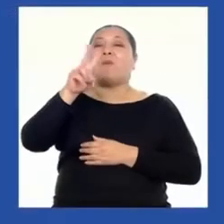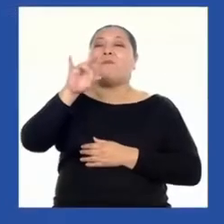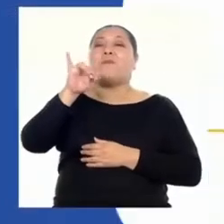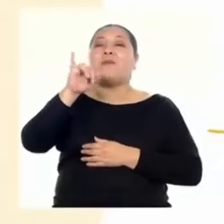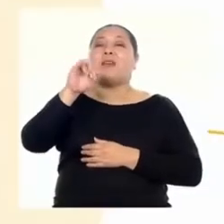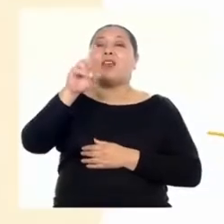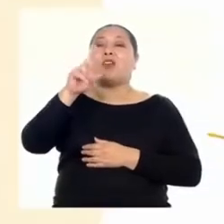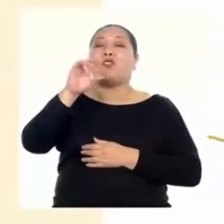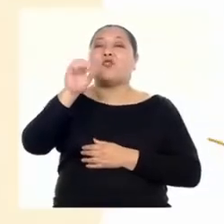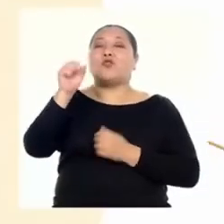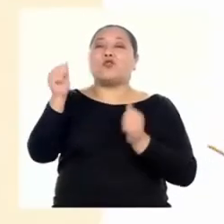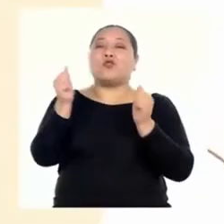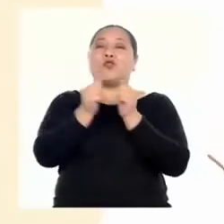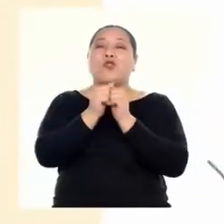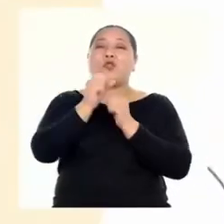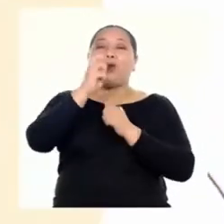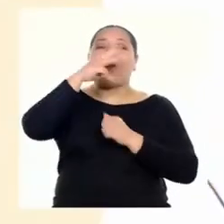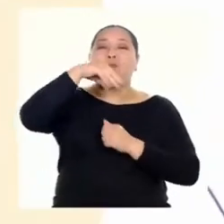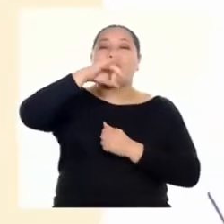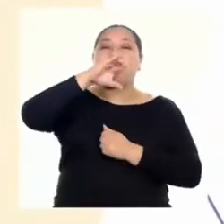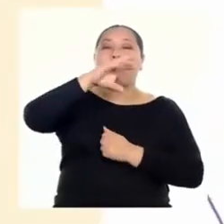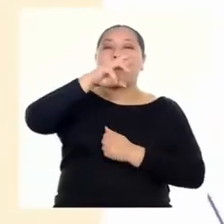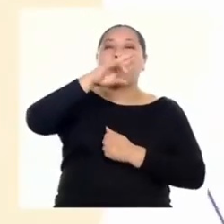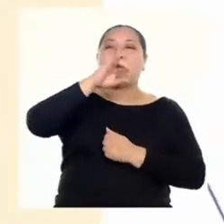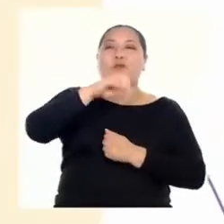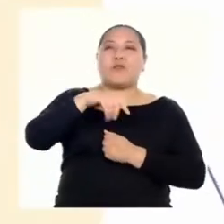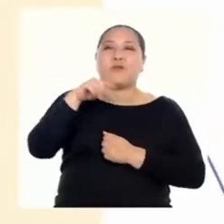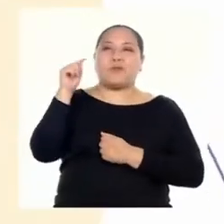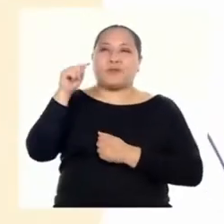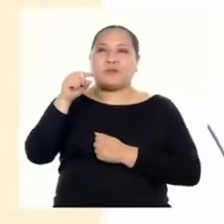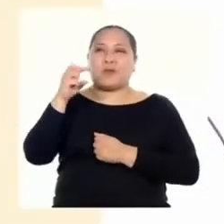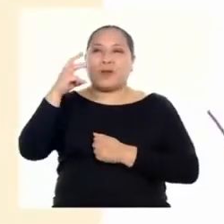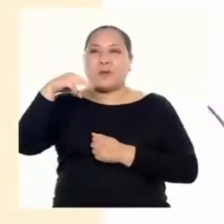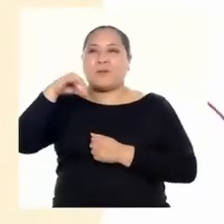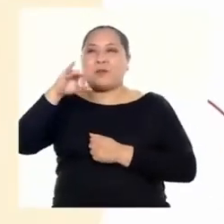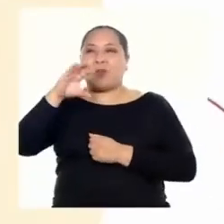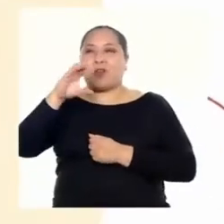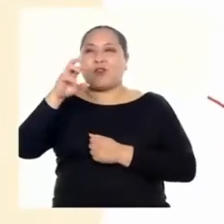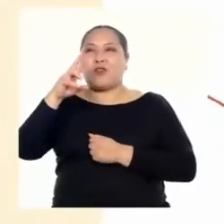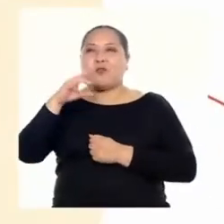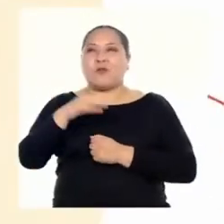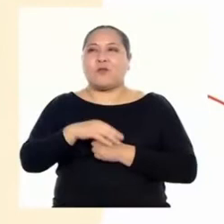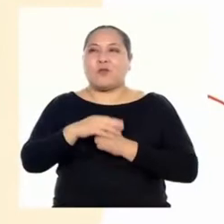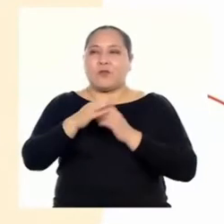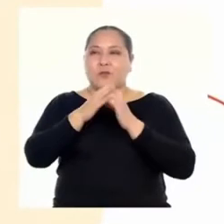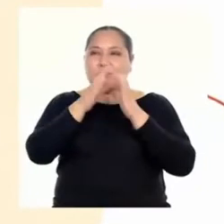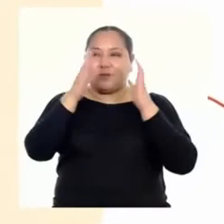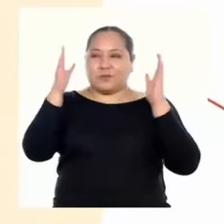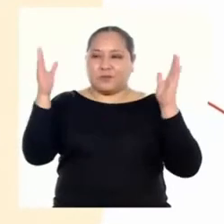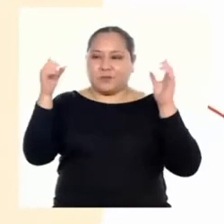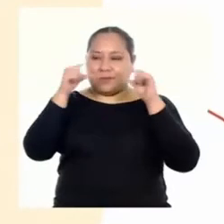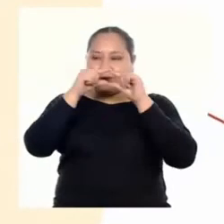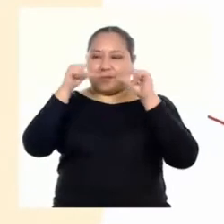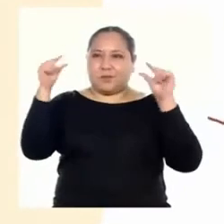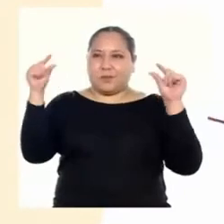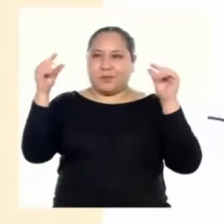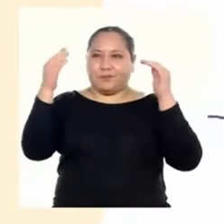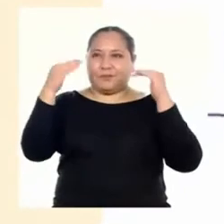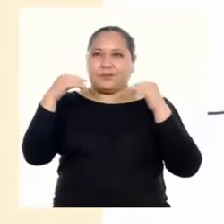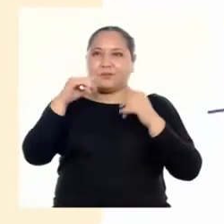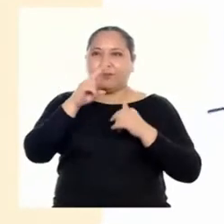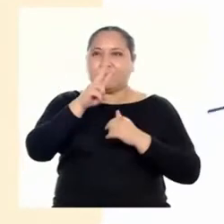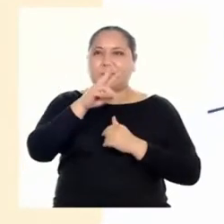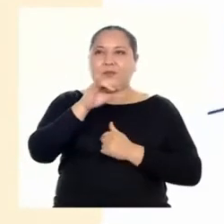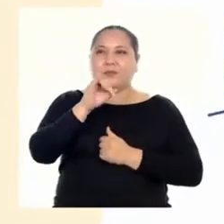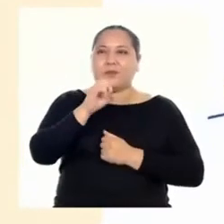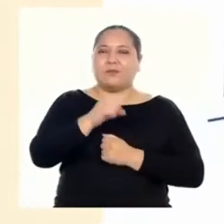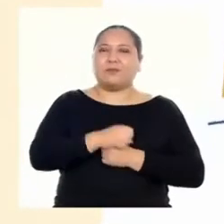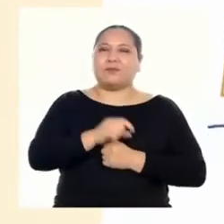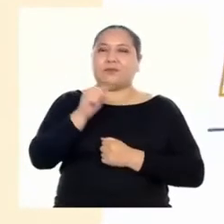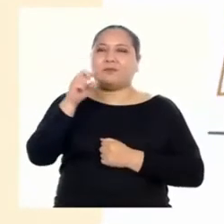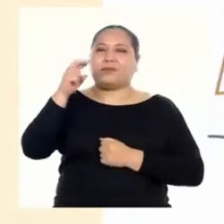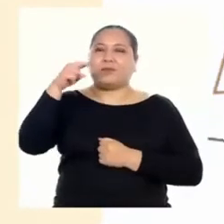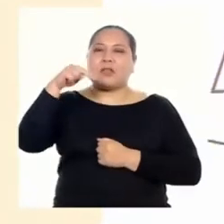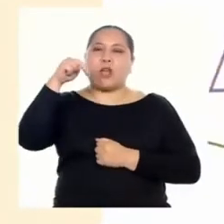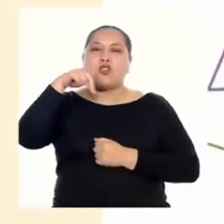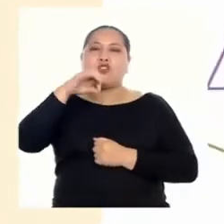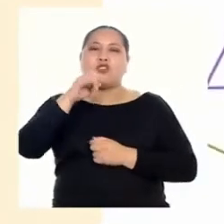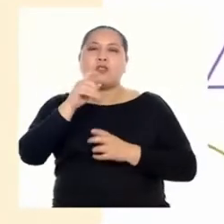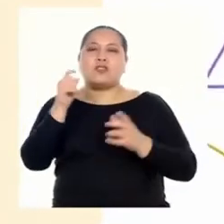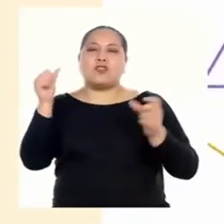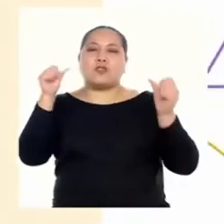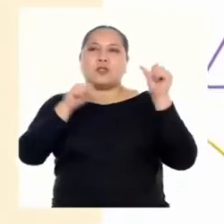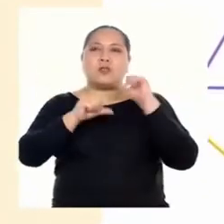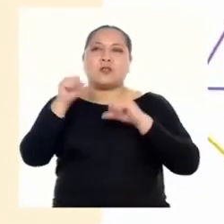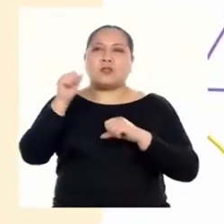¡Hagamos eso! Este es el tamaño de un microbio y este es el de un virus. ¡Se ve fácil! La notación